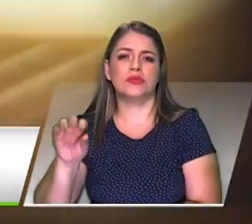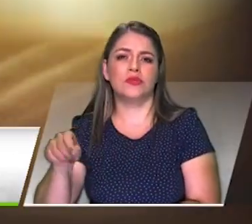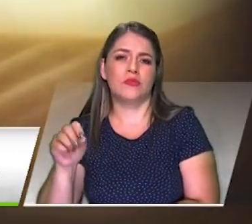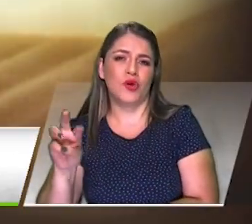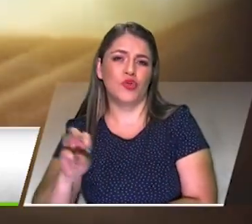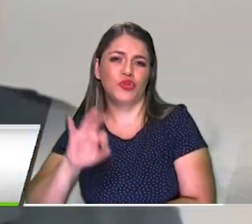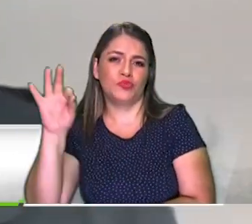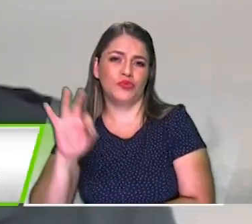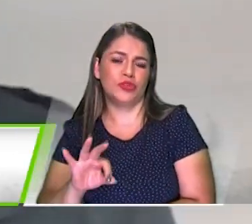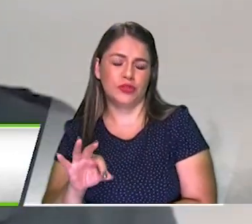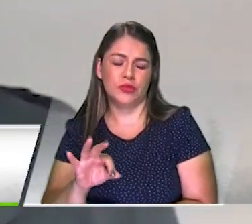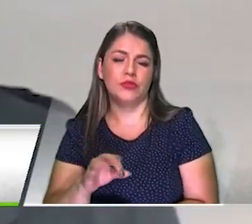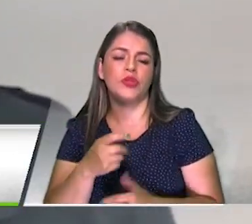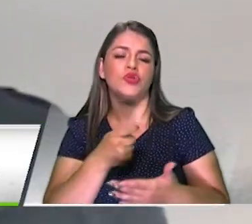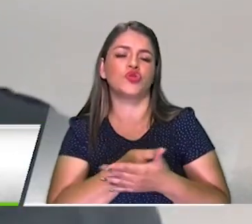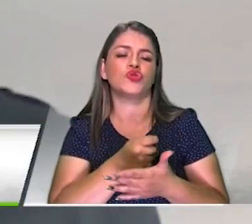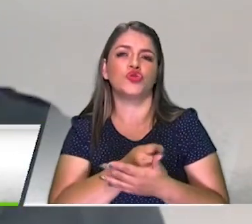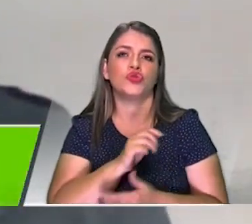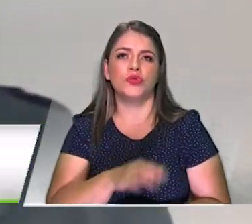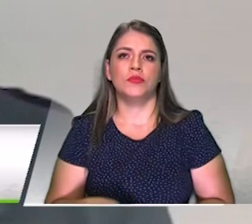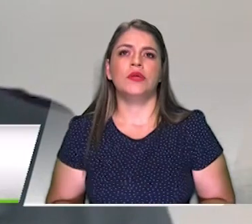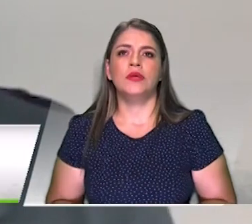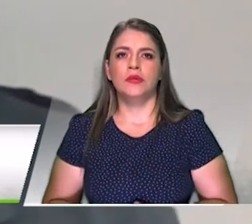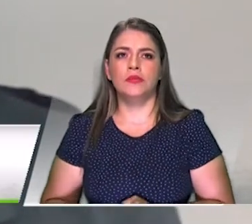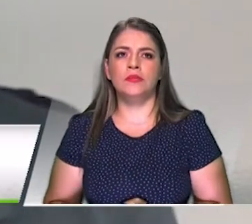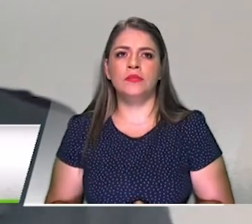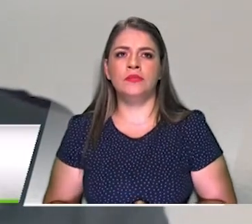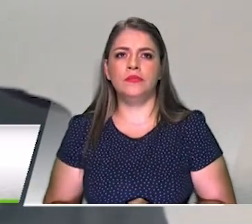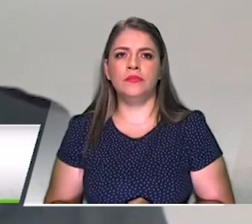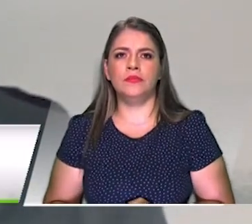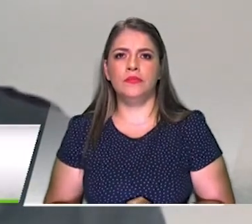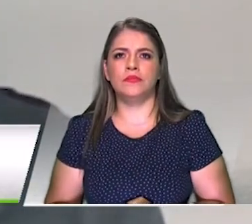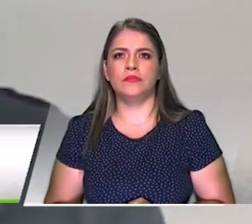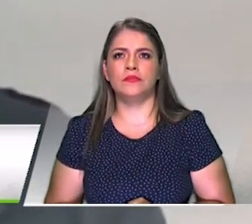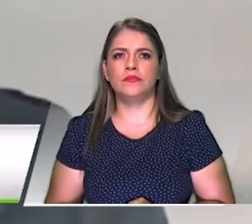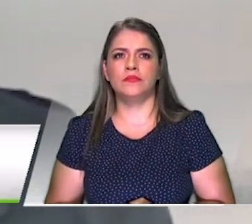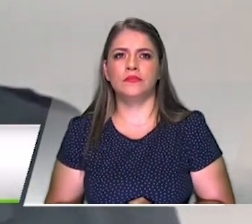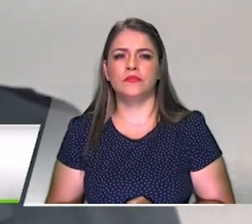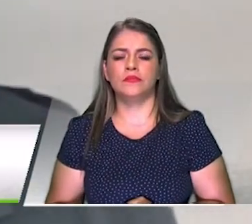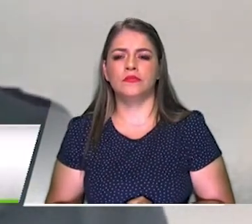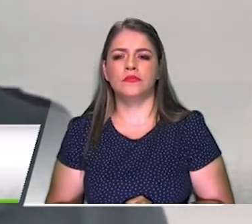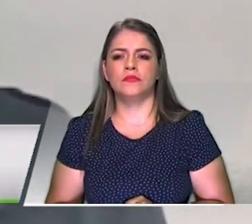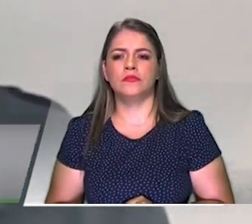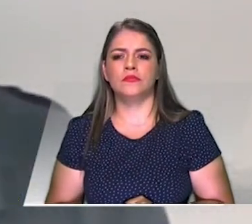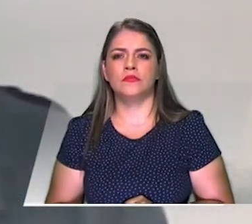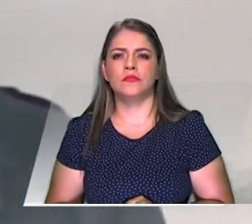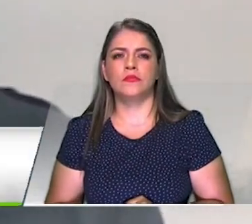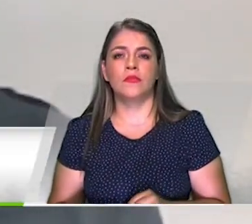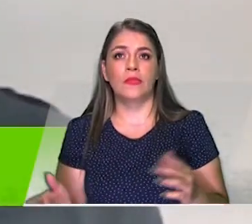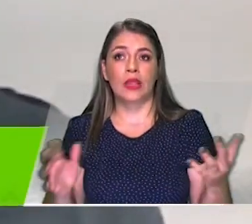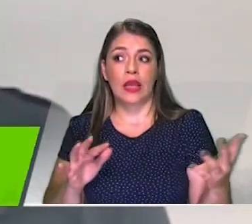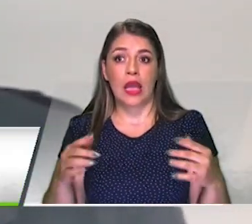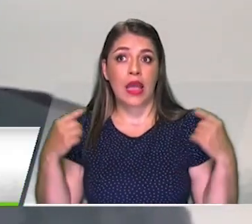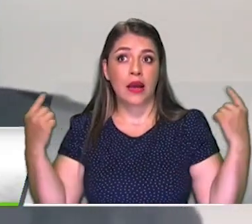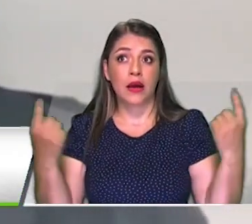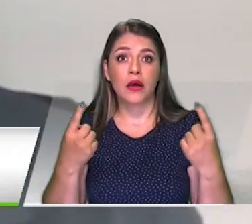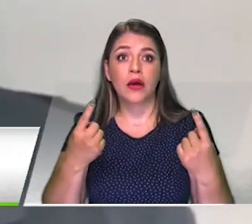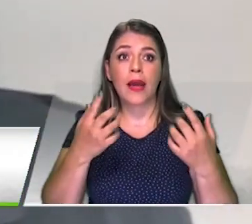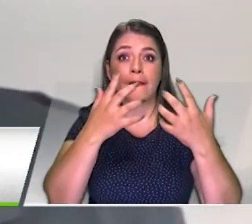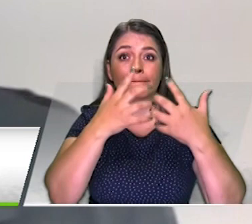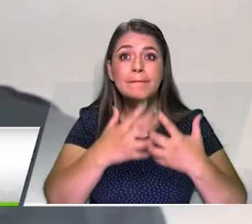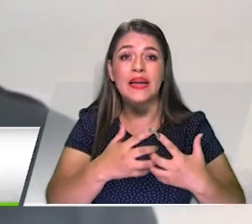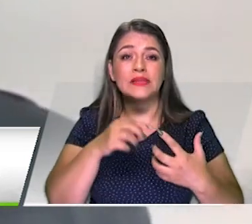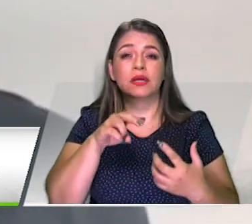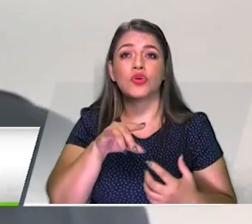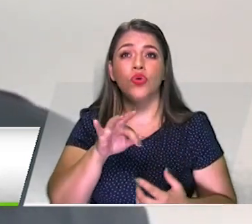mercado nacional. Cualquier decisión que se tome sobre la venta o no del grupo Nutresa es